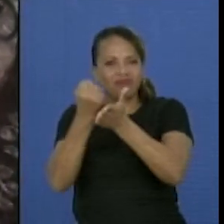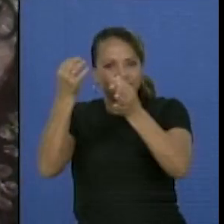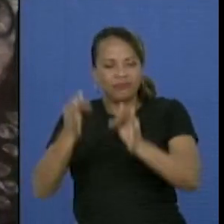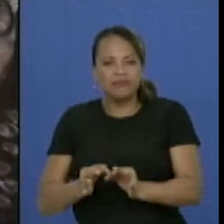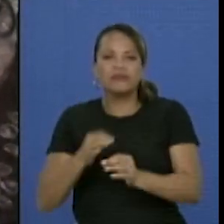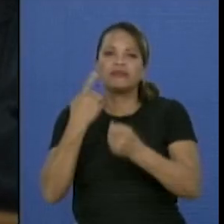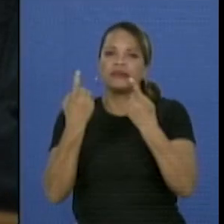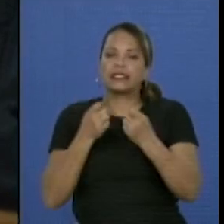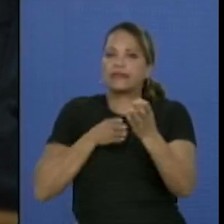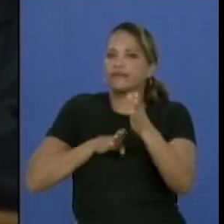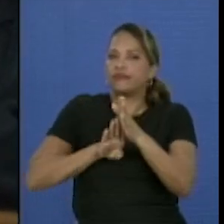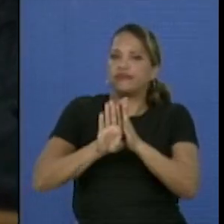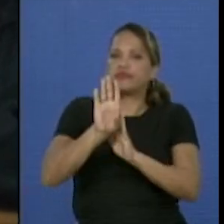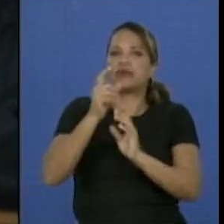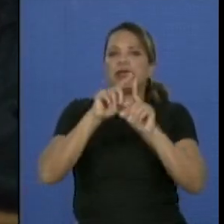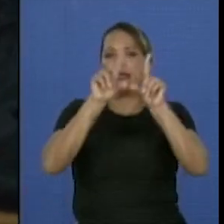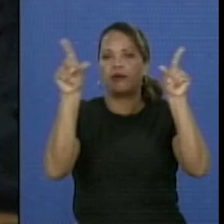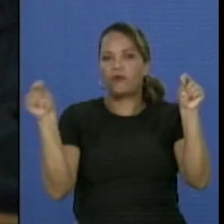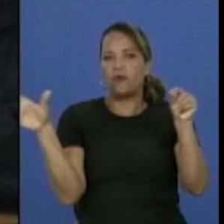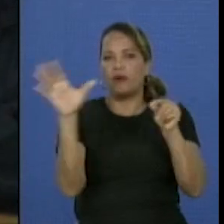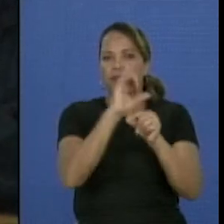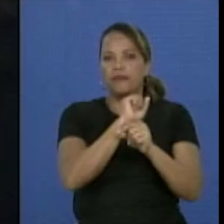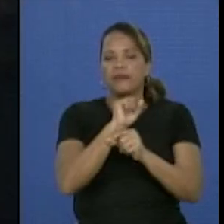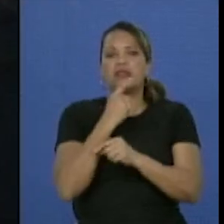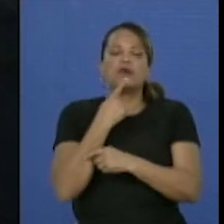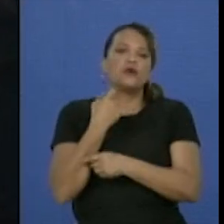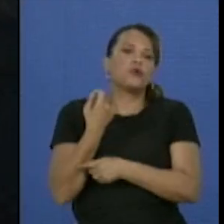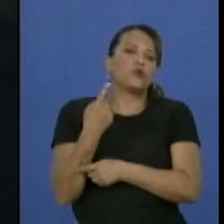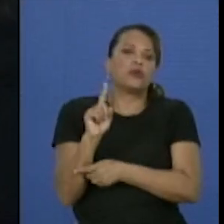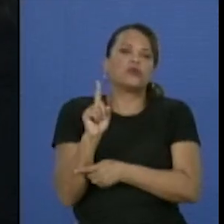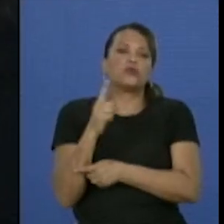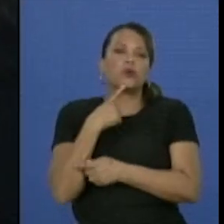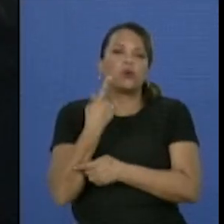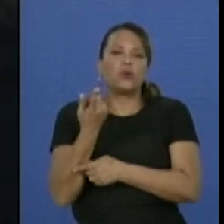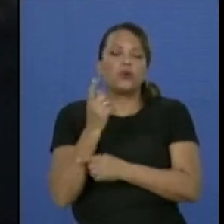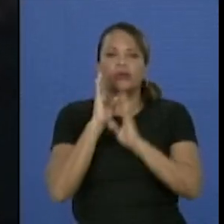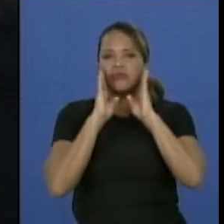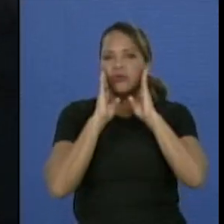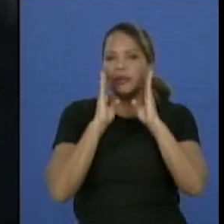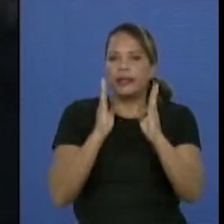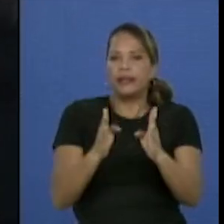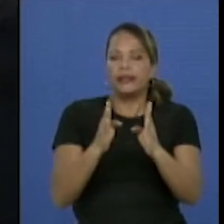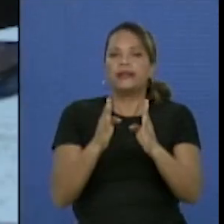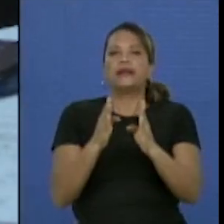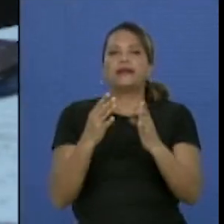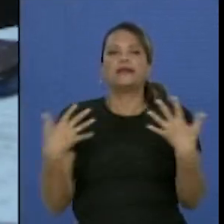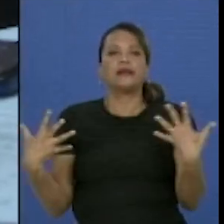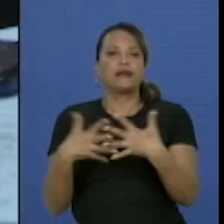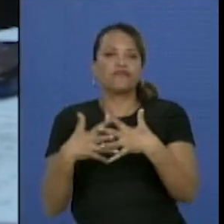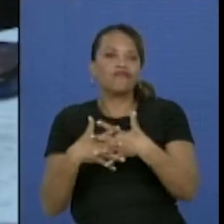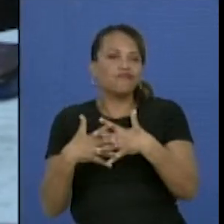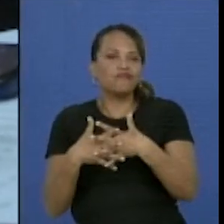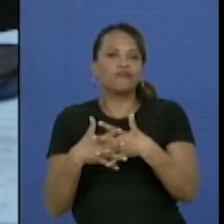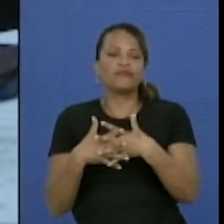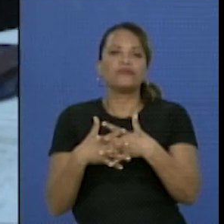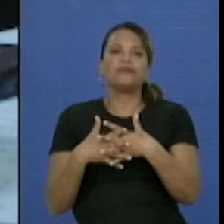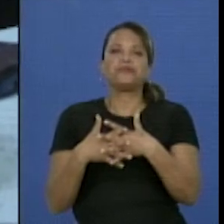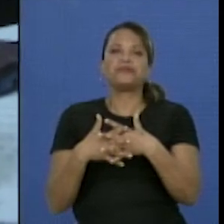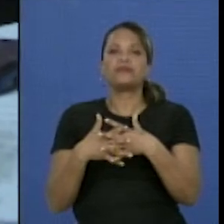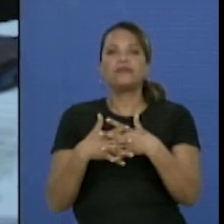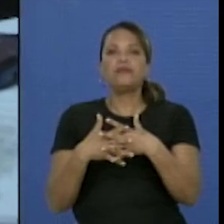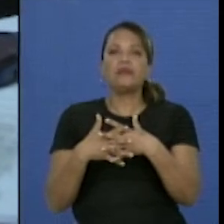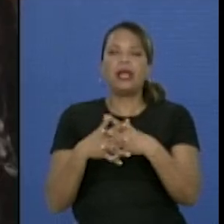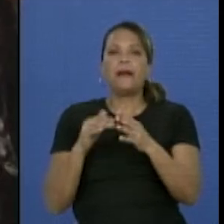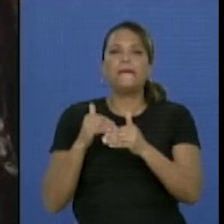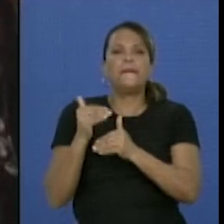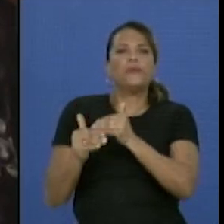desarrollar a lo largo del país. No solo, diríamos, centrarnos en la parte relacionada con las